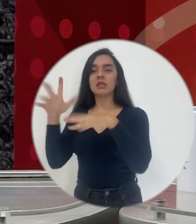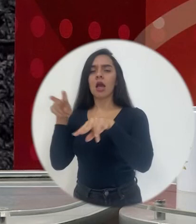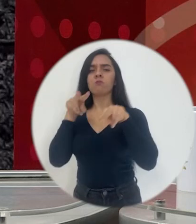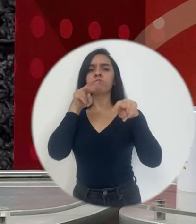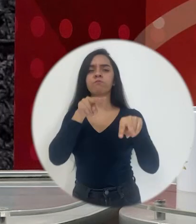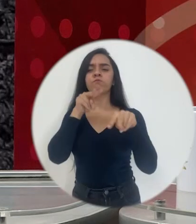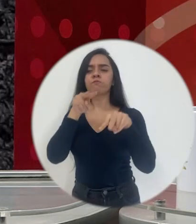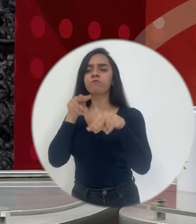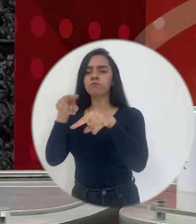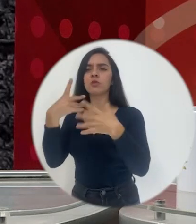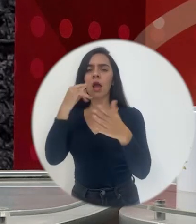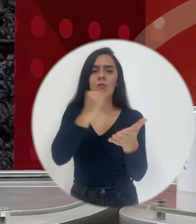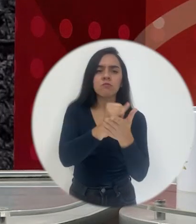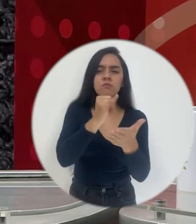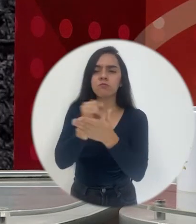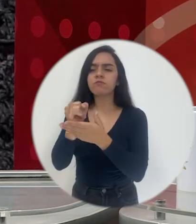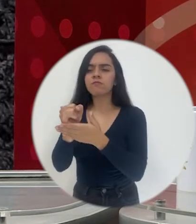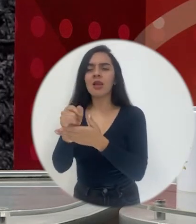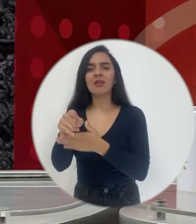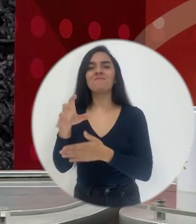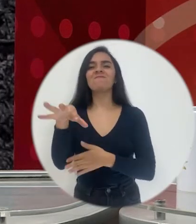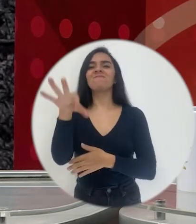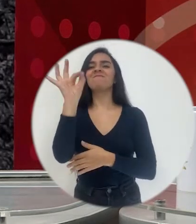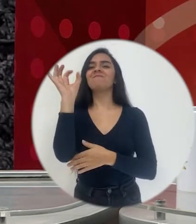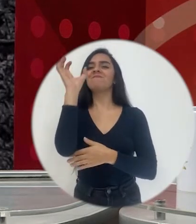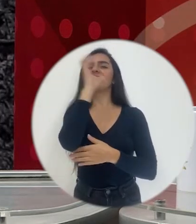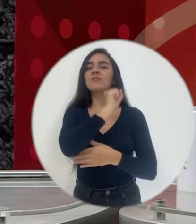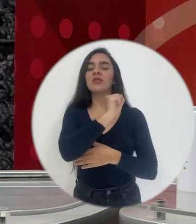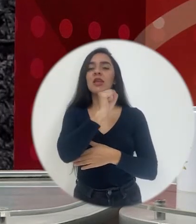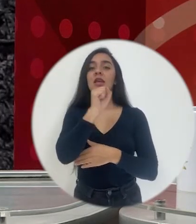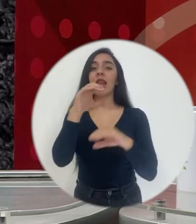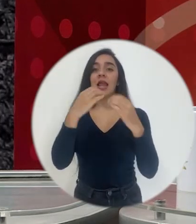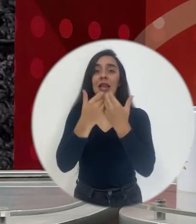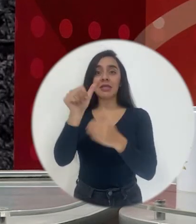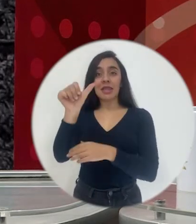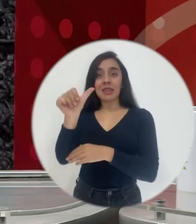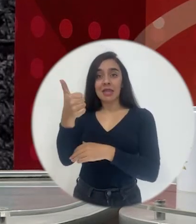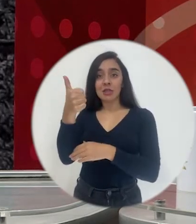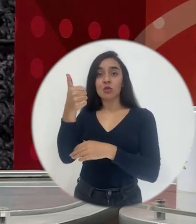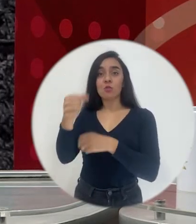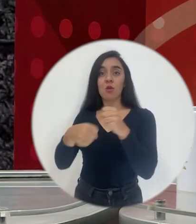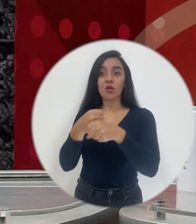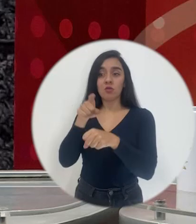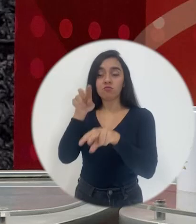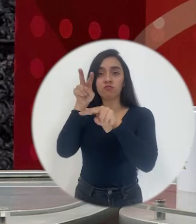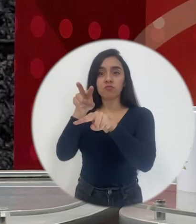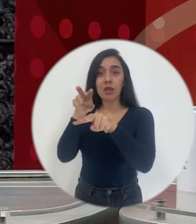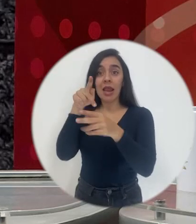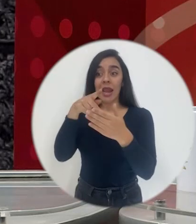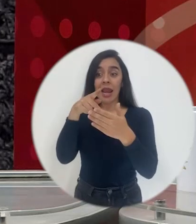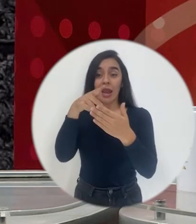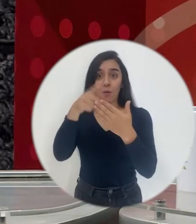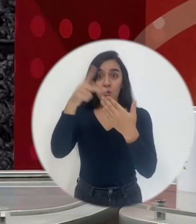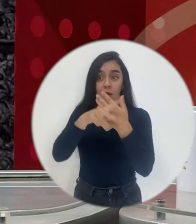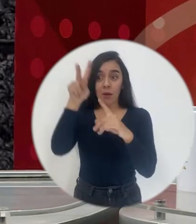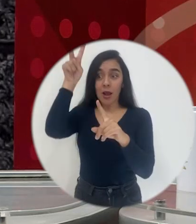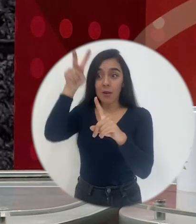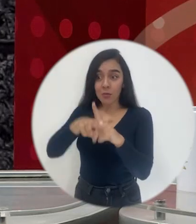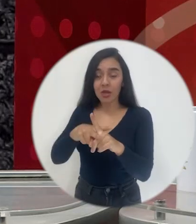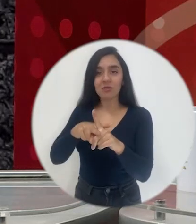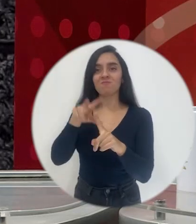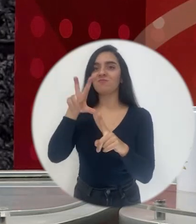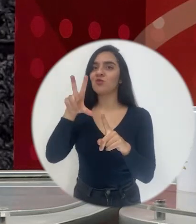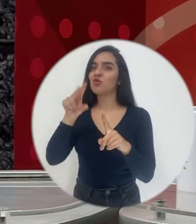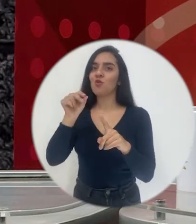que han ido a observar, han hecho investigaciones y se dan cuenta que en las aulas de décimo, que fue el caso que fueron a observar, la aplicación del programa no se da a